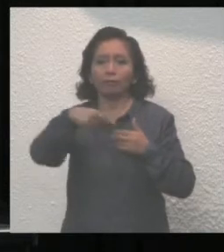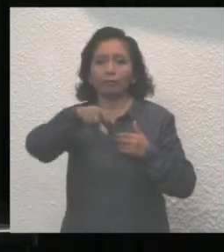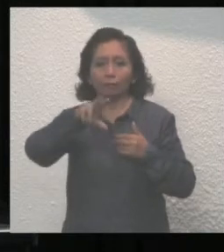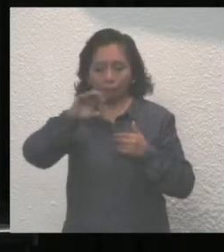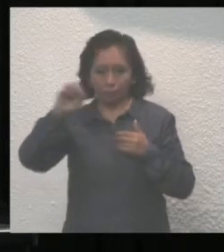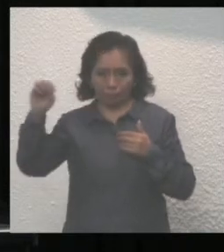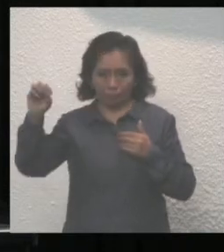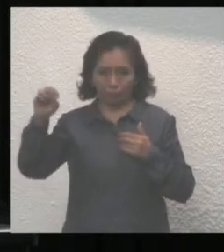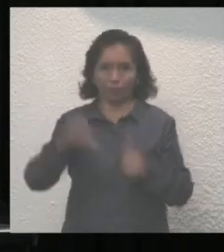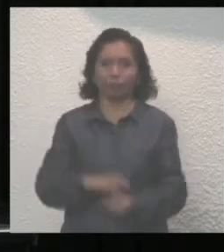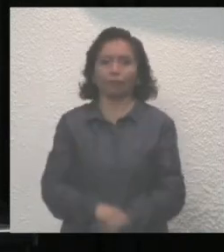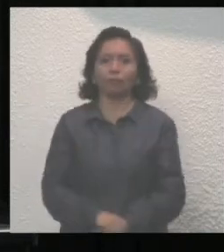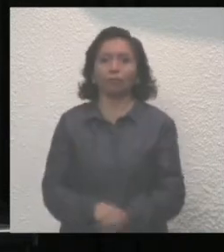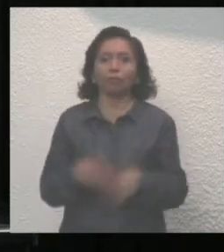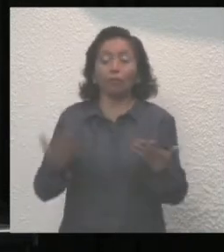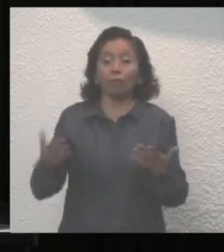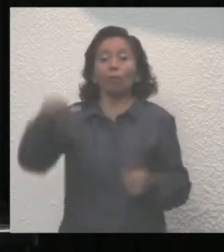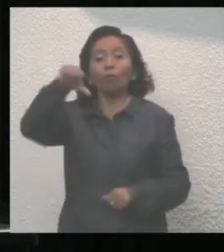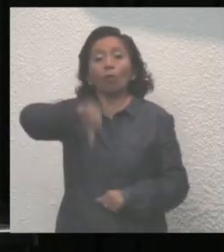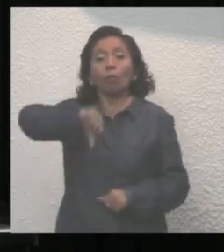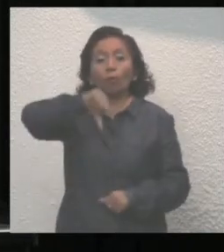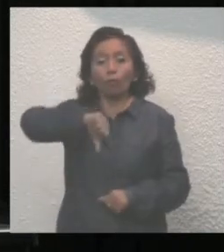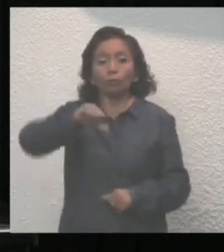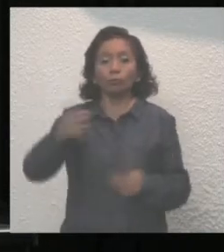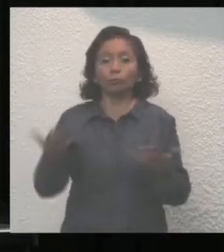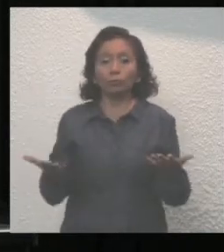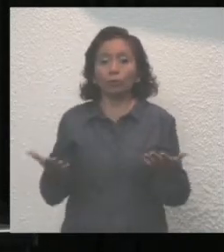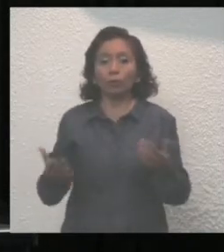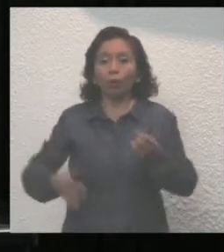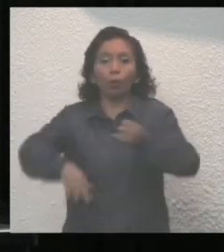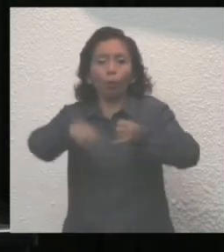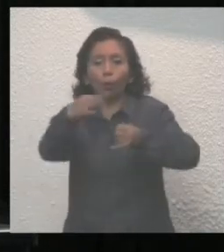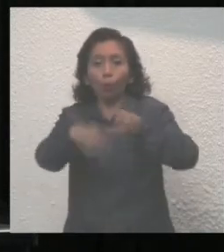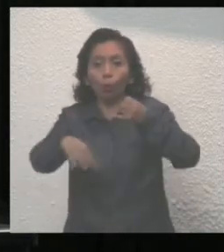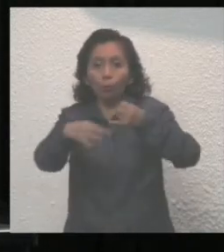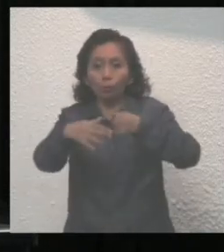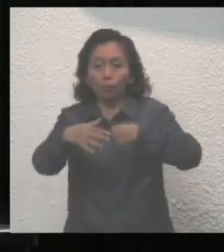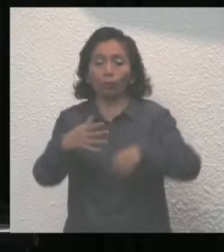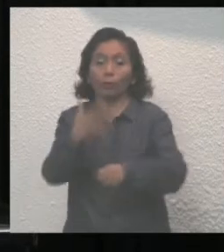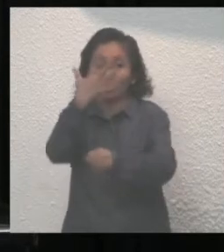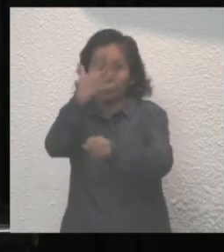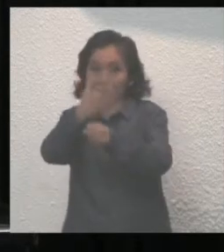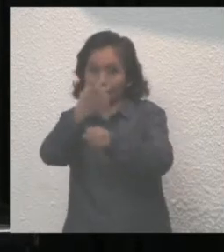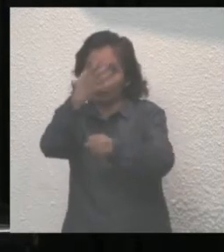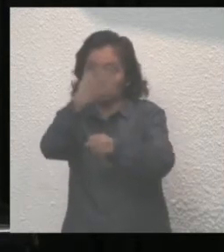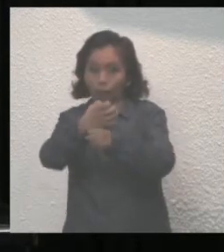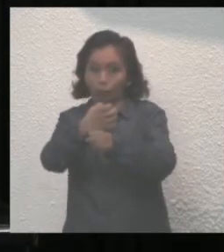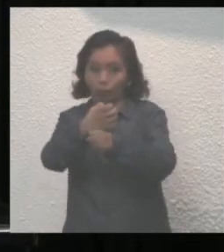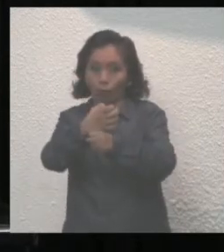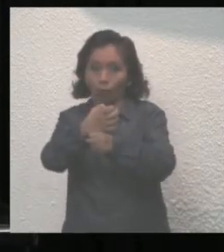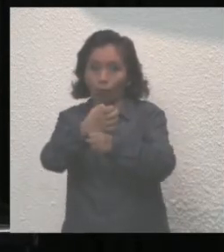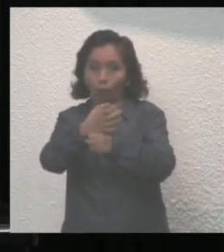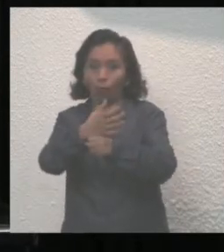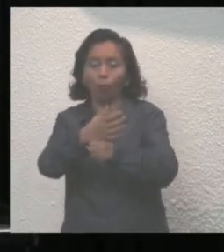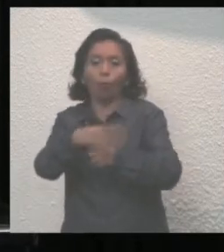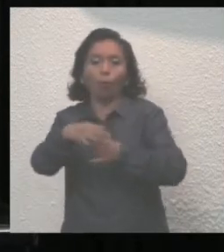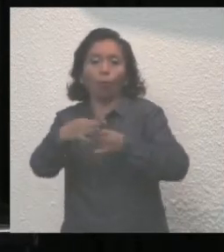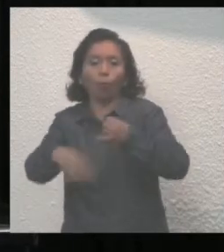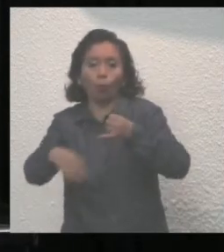Llegamos hoy al final del quinto y último año